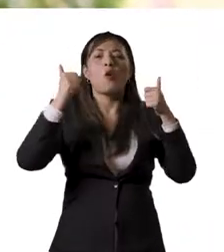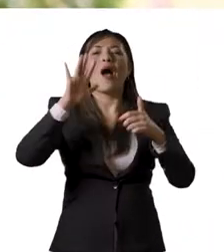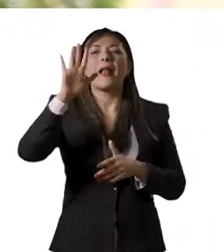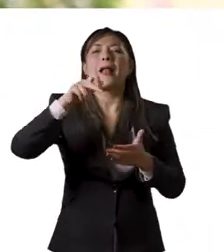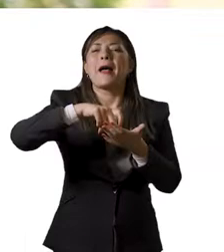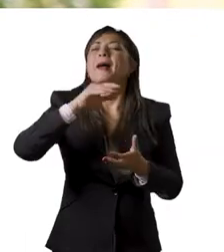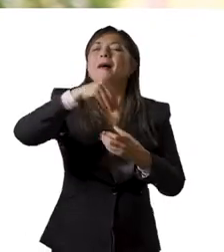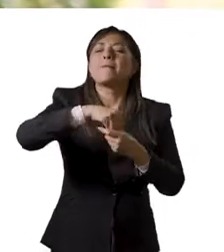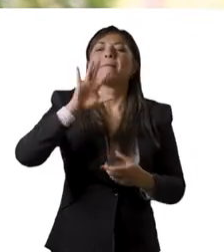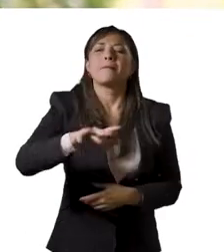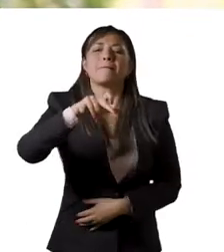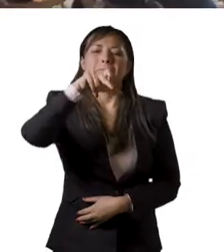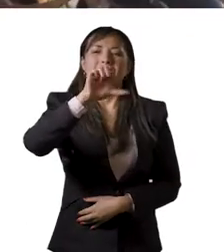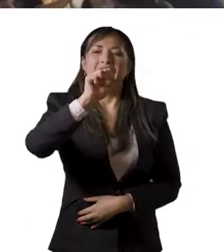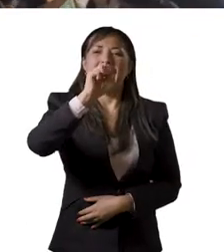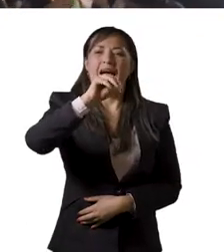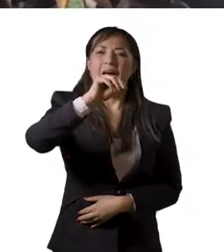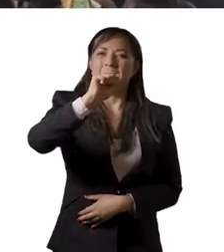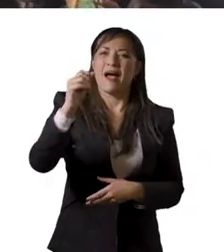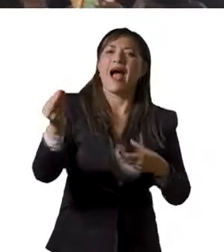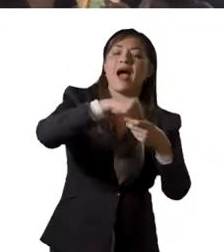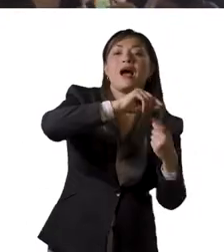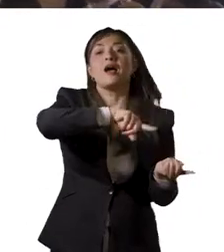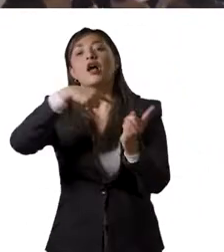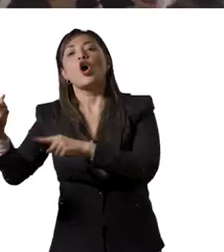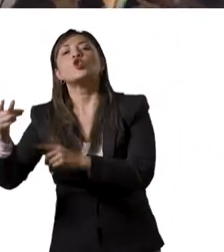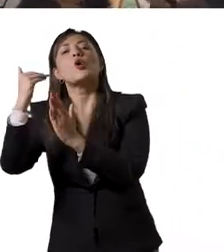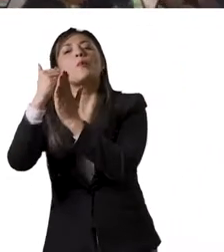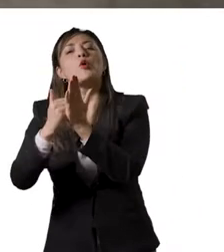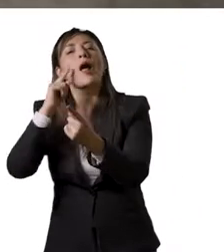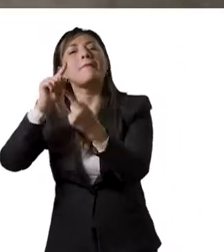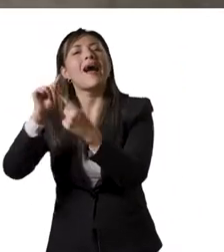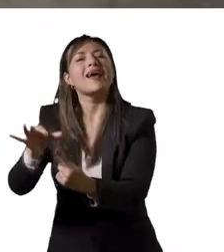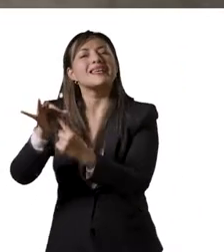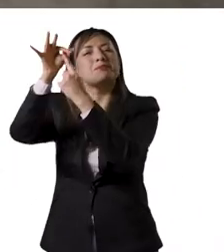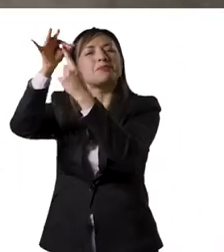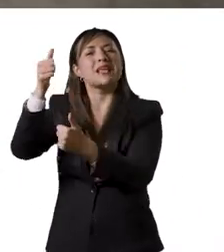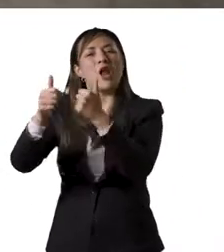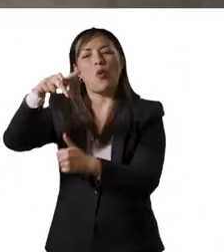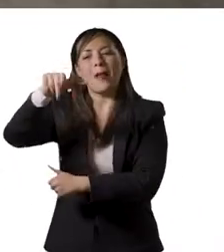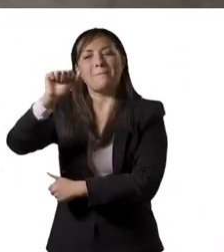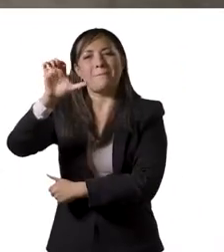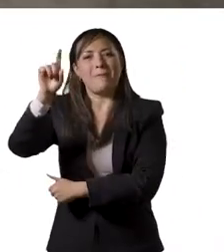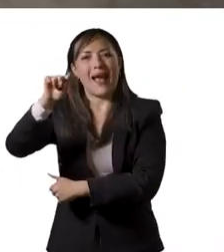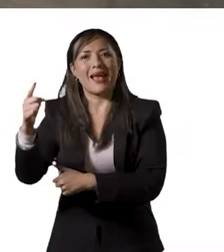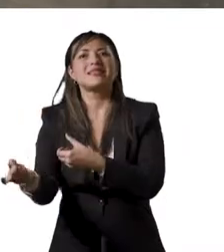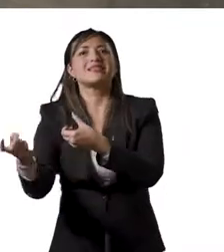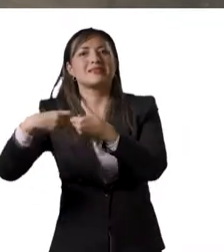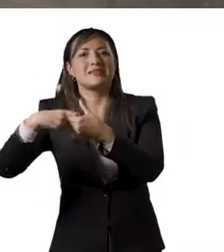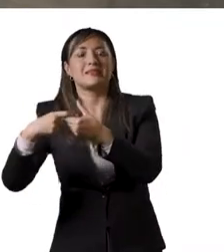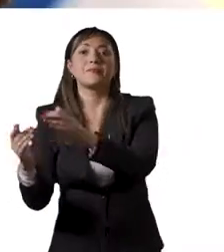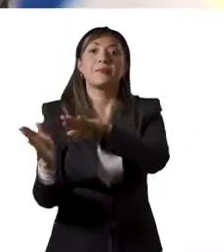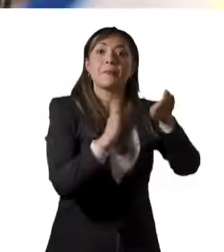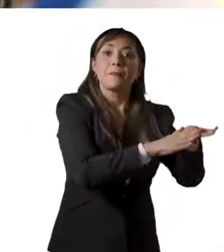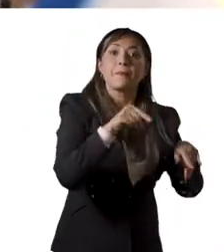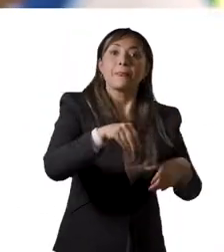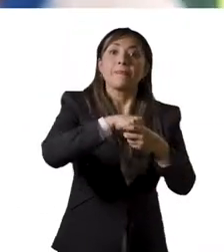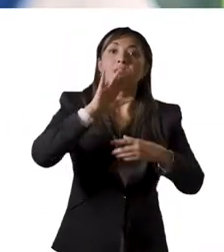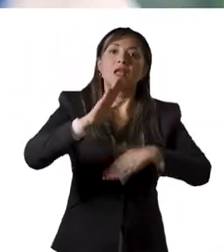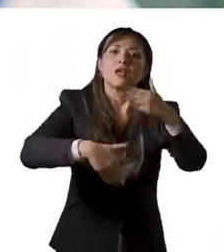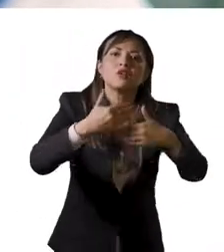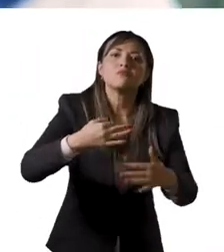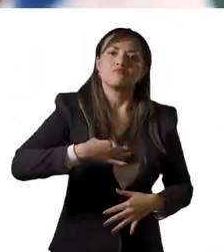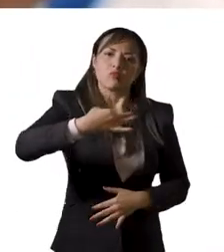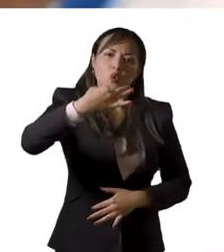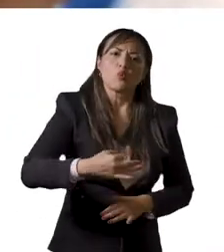Movilidad Académica, PEAMA, y 4,353 al Programa de Admisión Especial PAES. En el marco